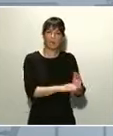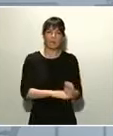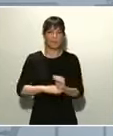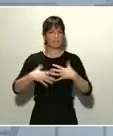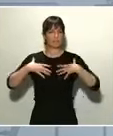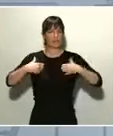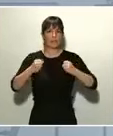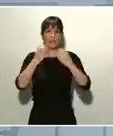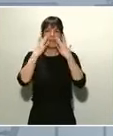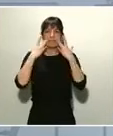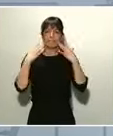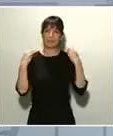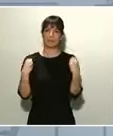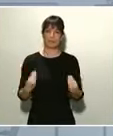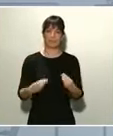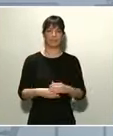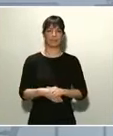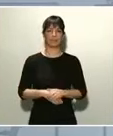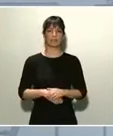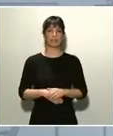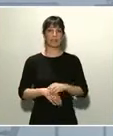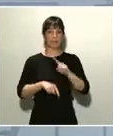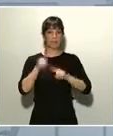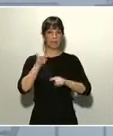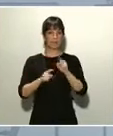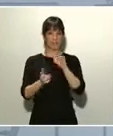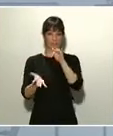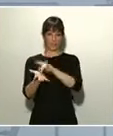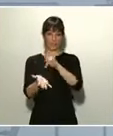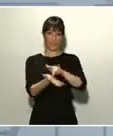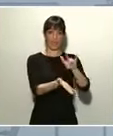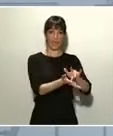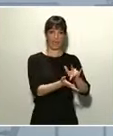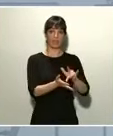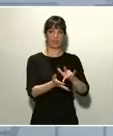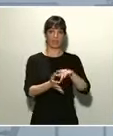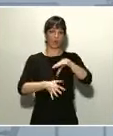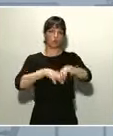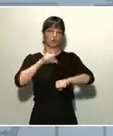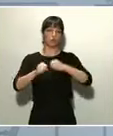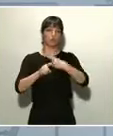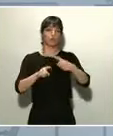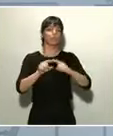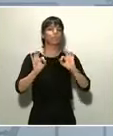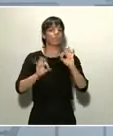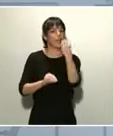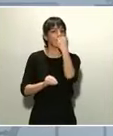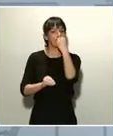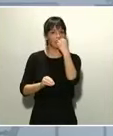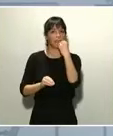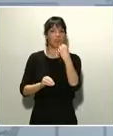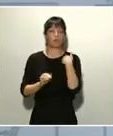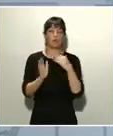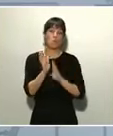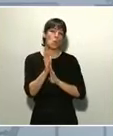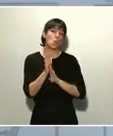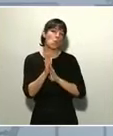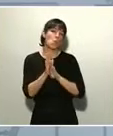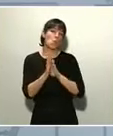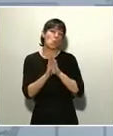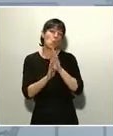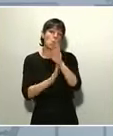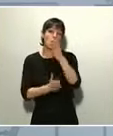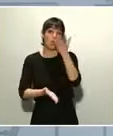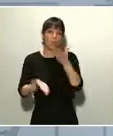Y en algunos días el aumento del consumo de productos para que se hagan una idea de alimentación alcanzó picos del 180% respecto a otros días